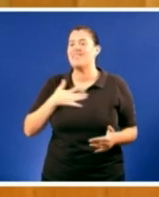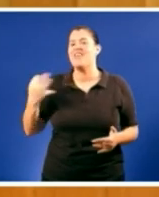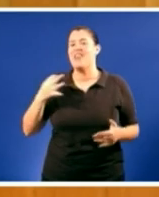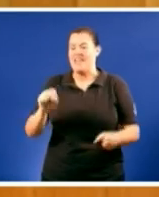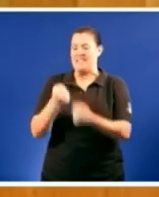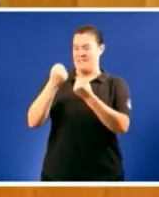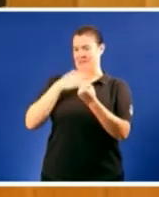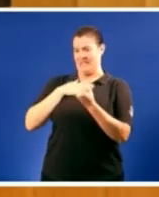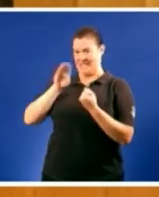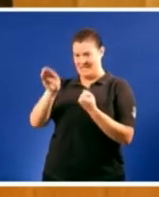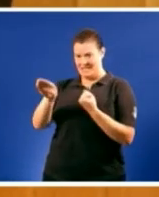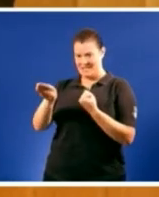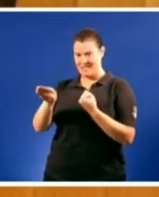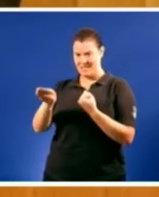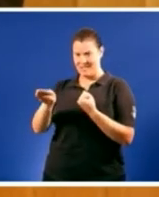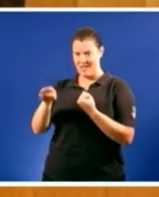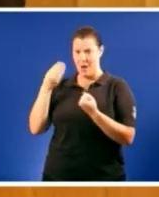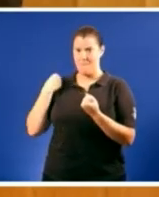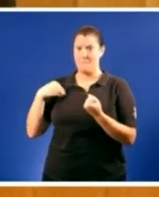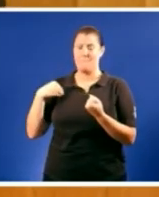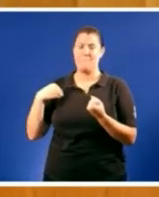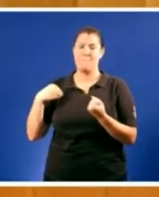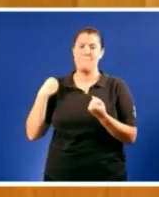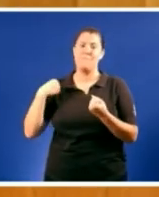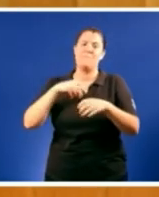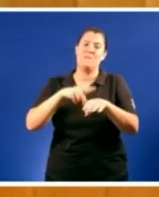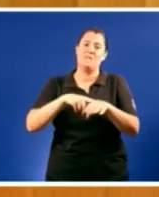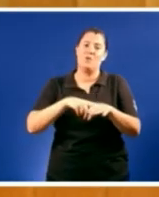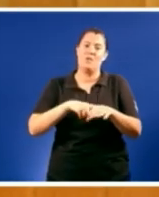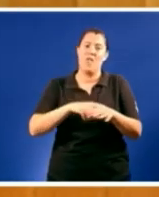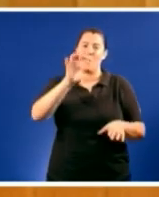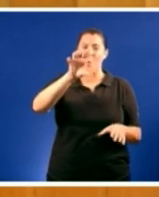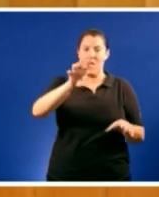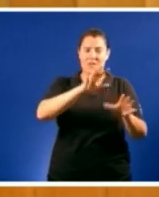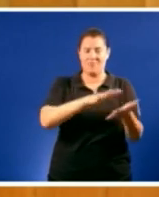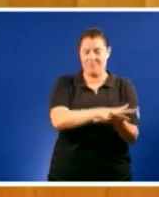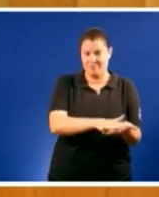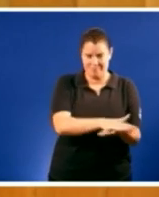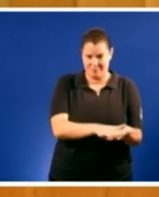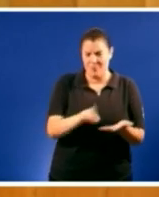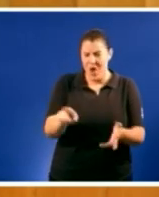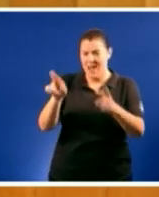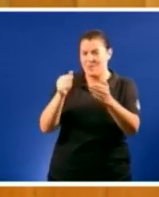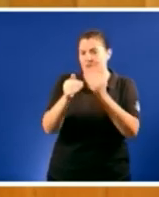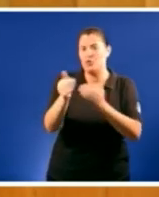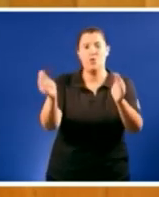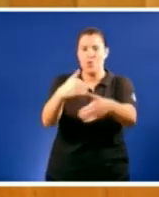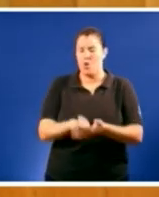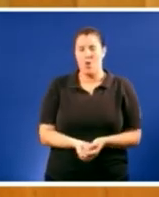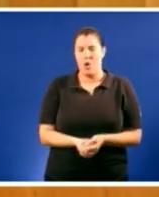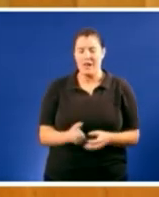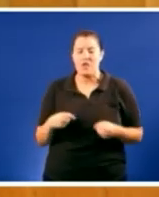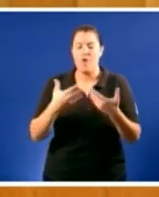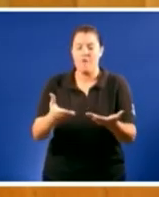decíamos mentre se derruba este país vostedes non ten ninguna esperanza de futuro que ofrecer